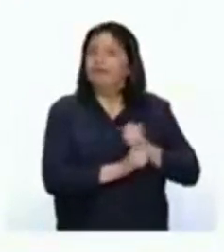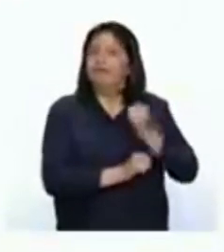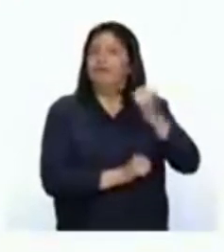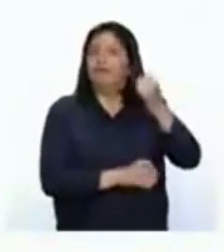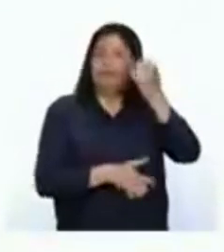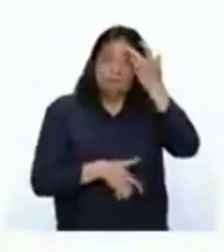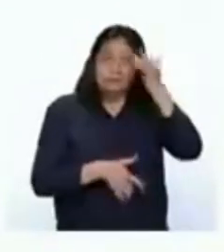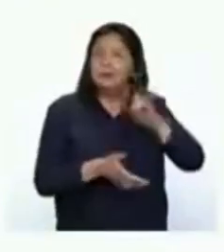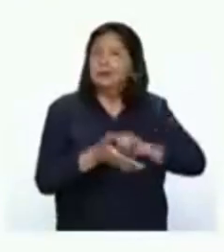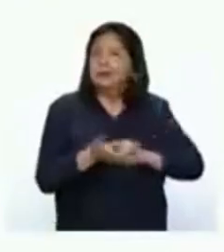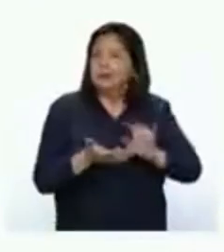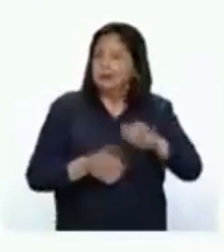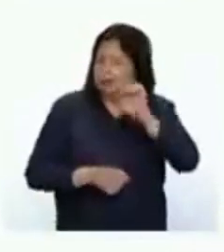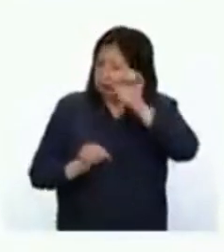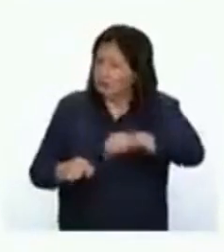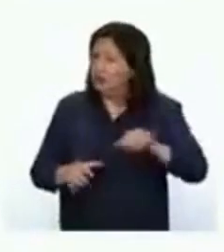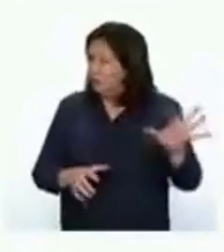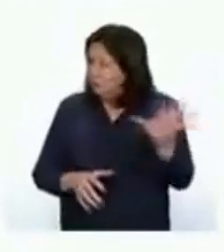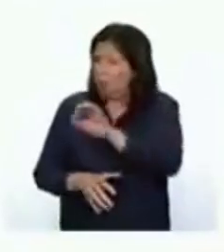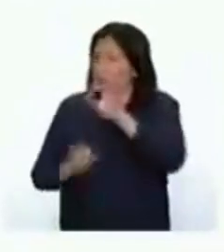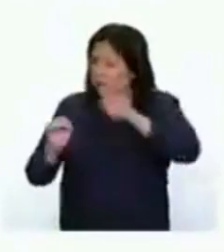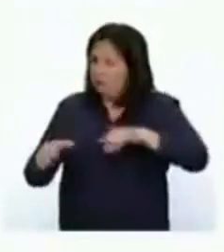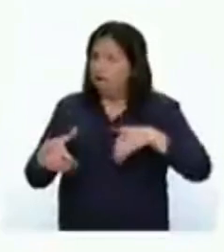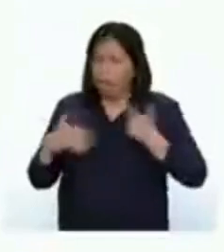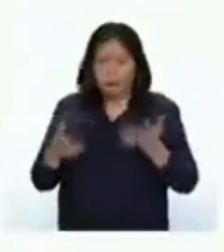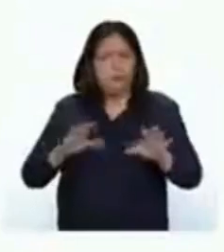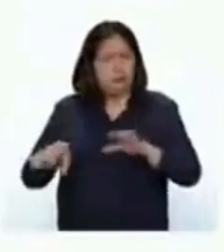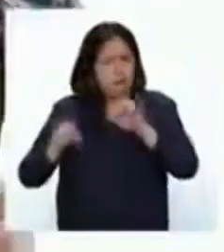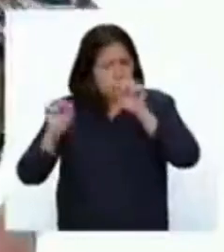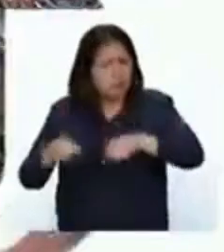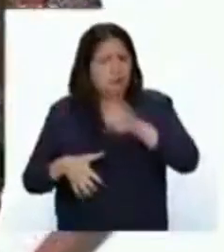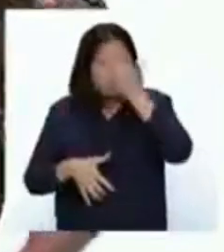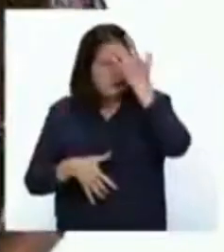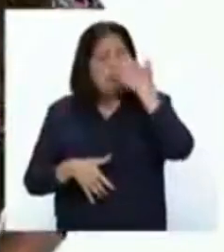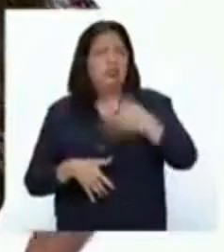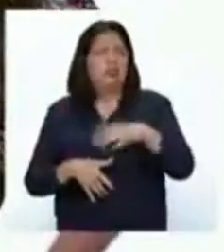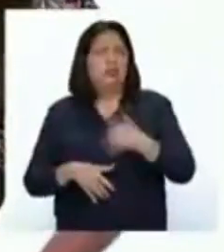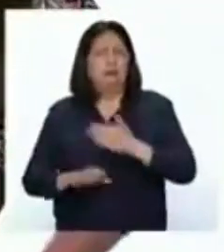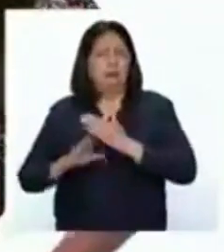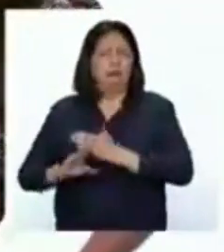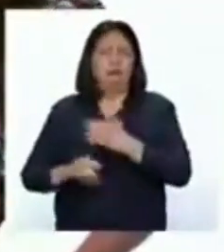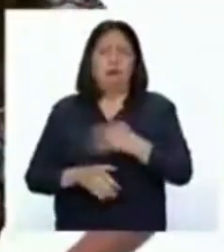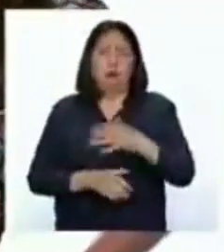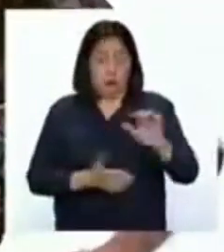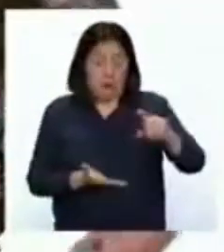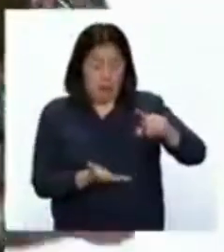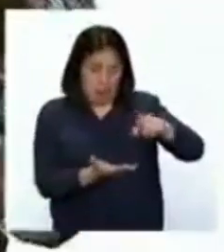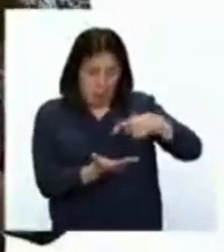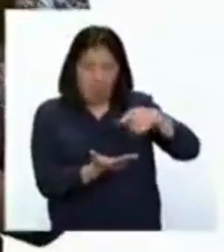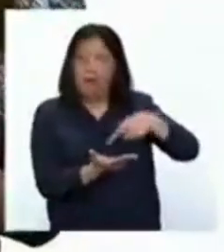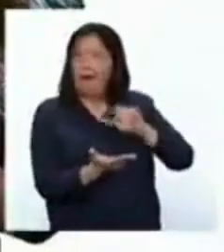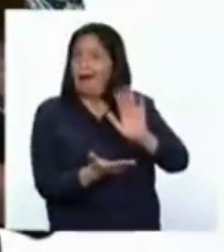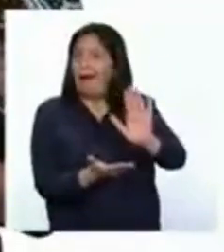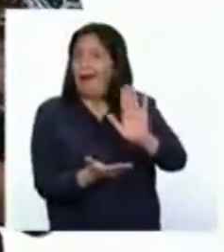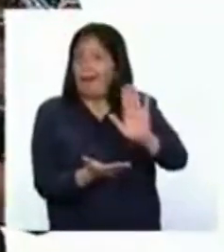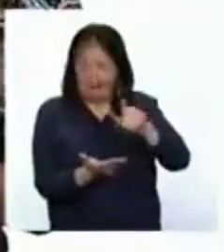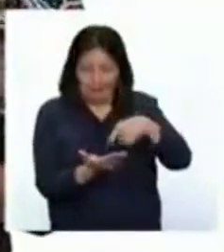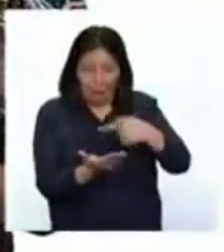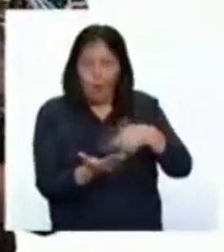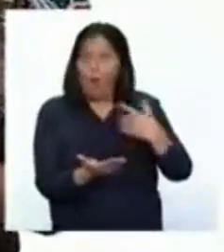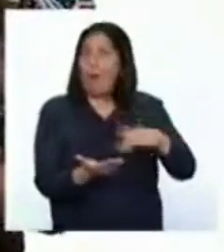todos podemos hacer algo para combatir esta enfermedad tan presente en el Perú. Un momento que me han llegado unos mensajes.